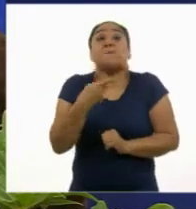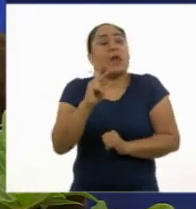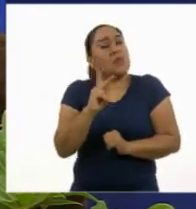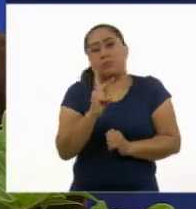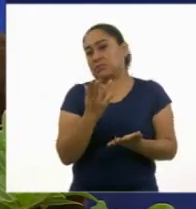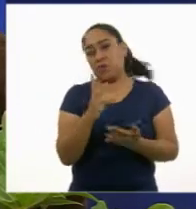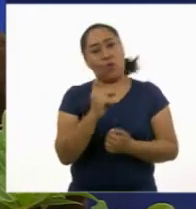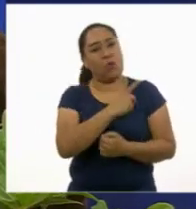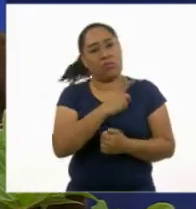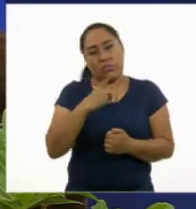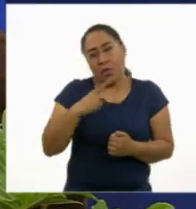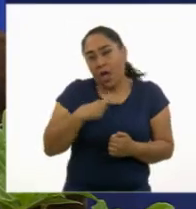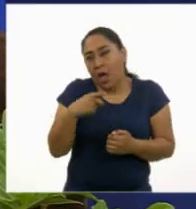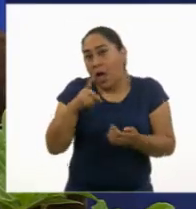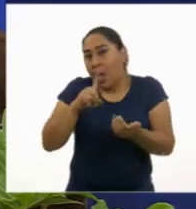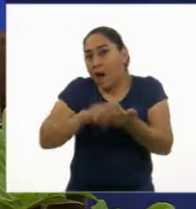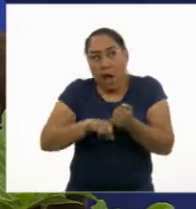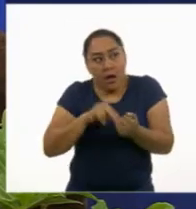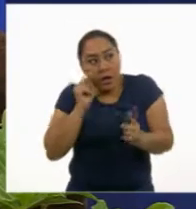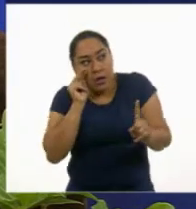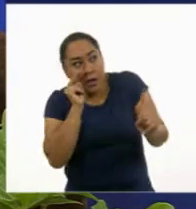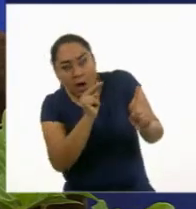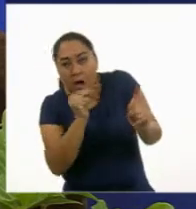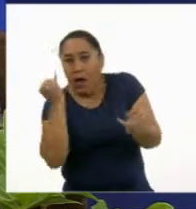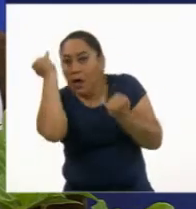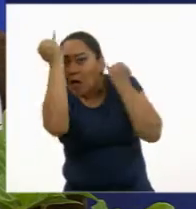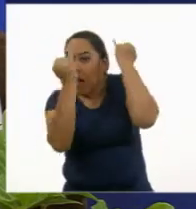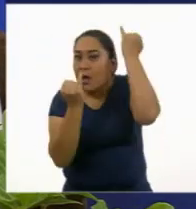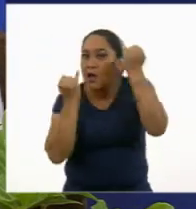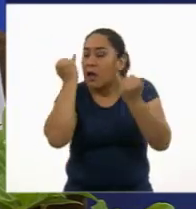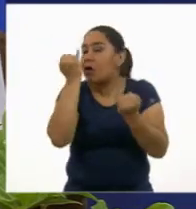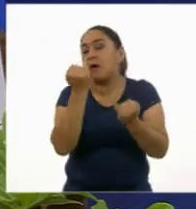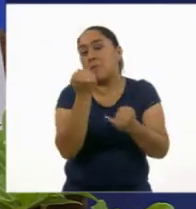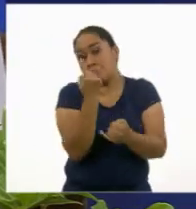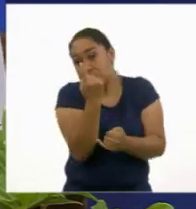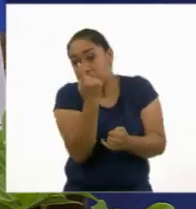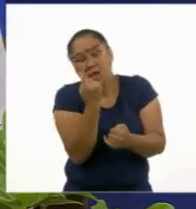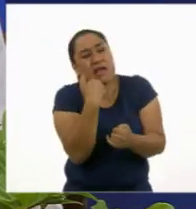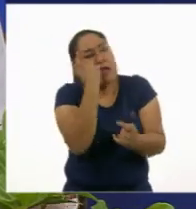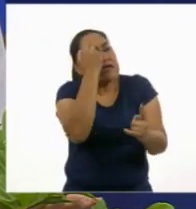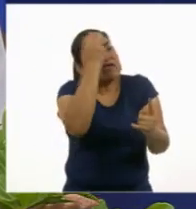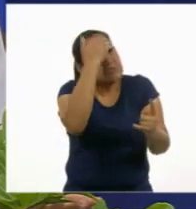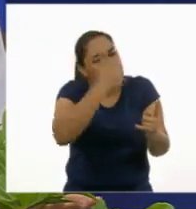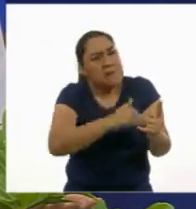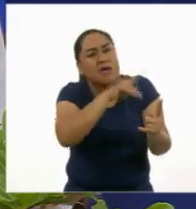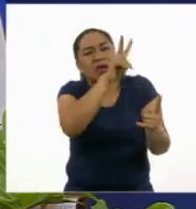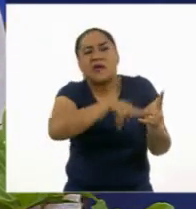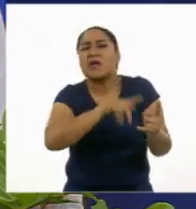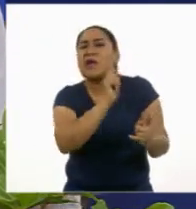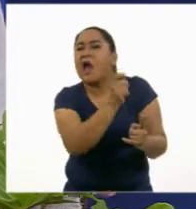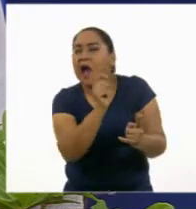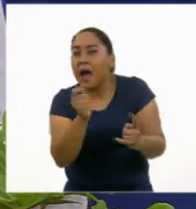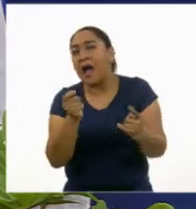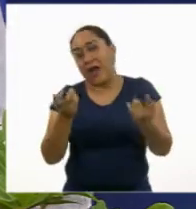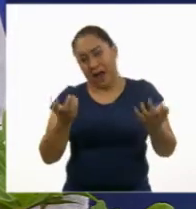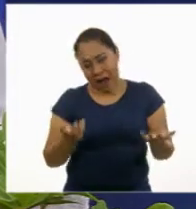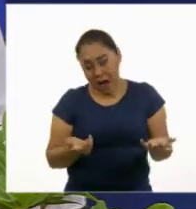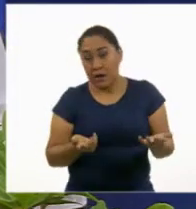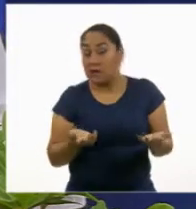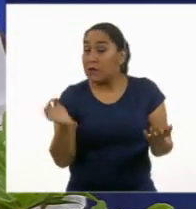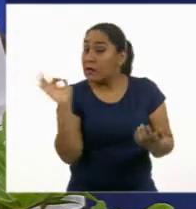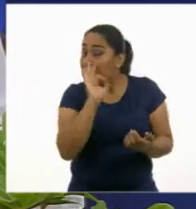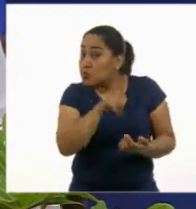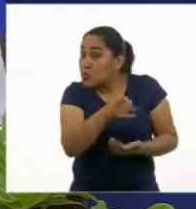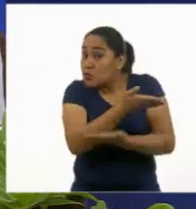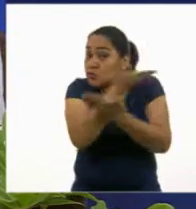como dices, hacernos ideas sin tomar en cuenta toda la información. ¿Y qué hacemos cuando no tenemos toda esta